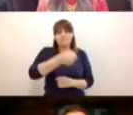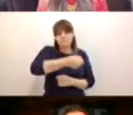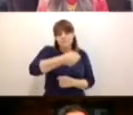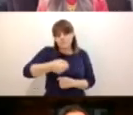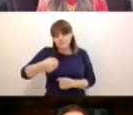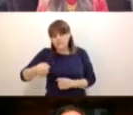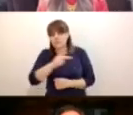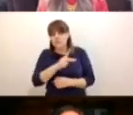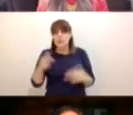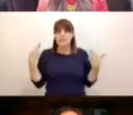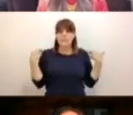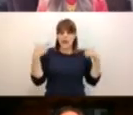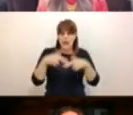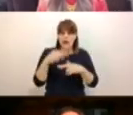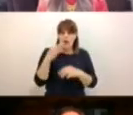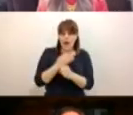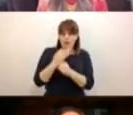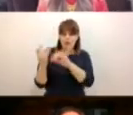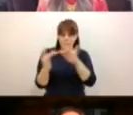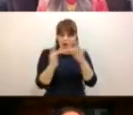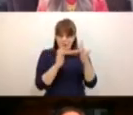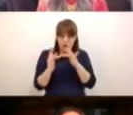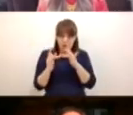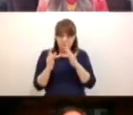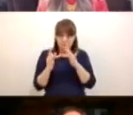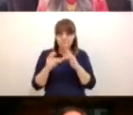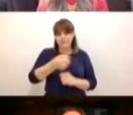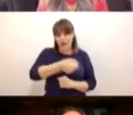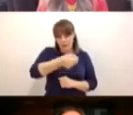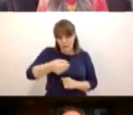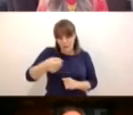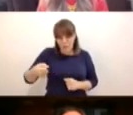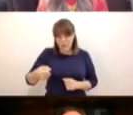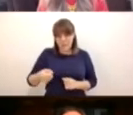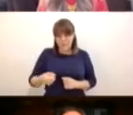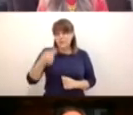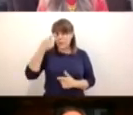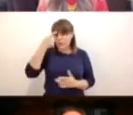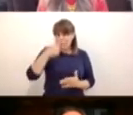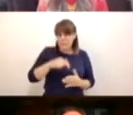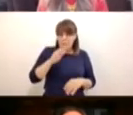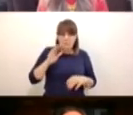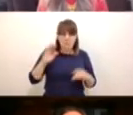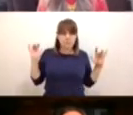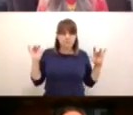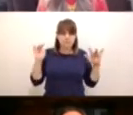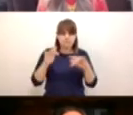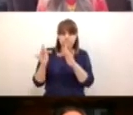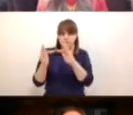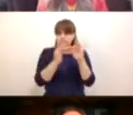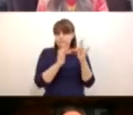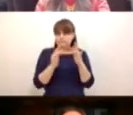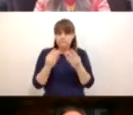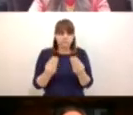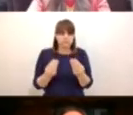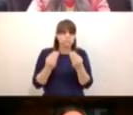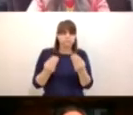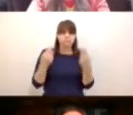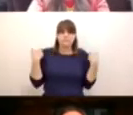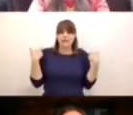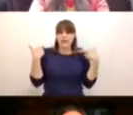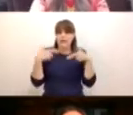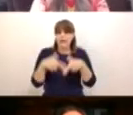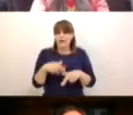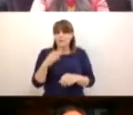docentes que se han conectado. Entiendo que hay muchísimos, muchísimos miles de maestros que hoy están